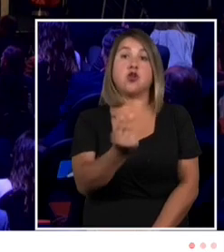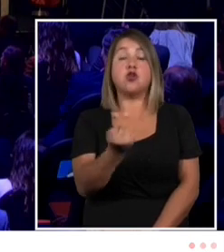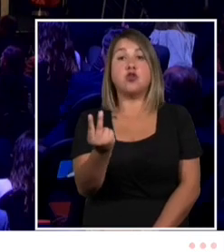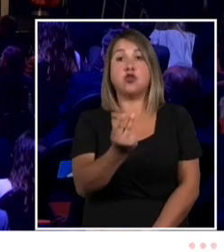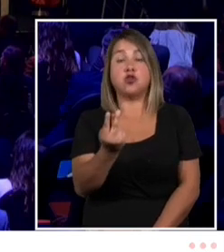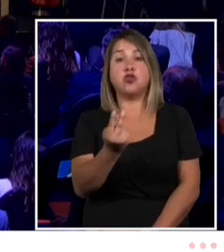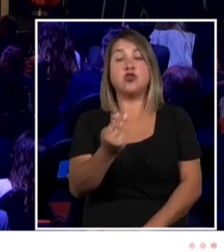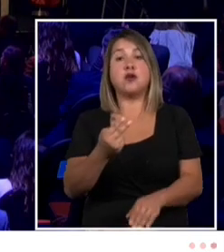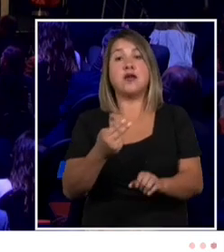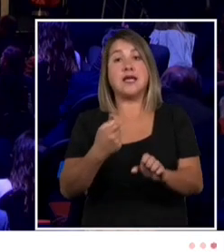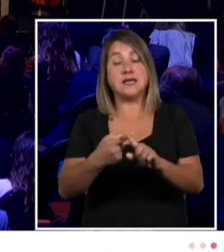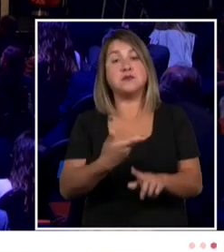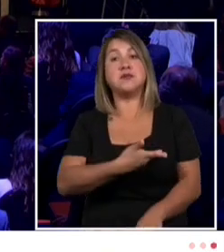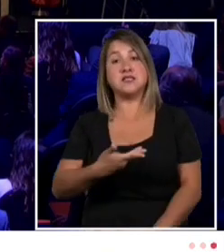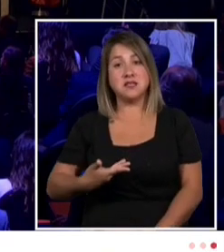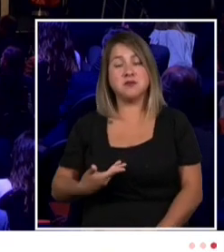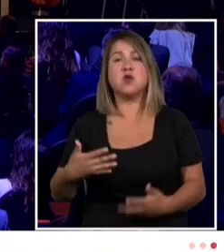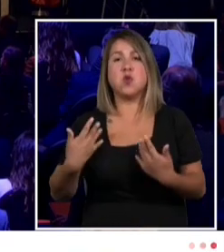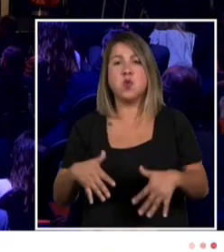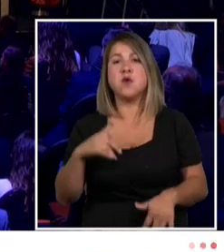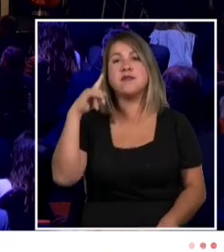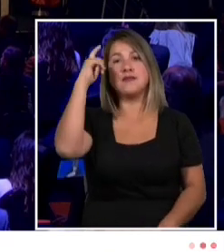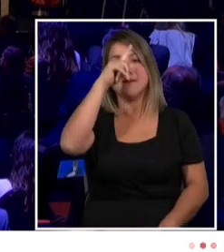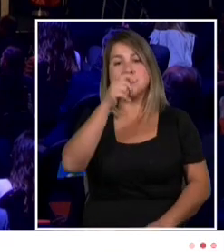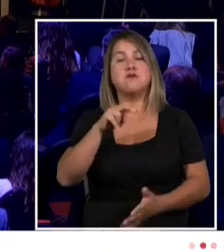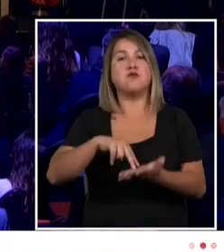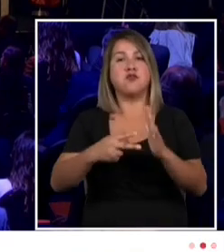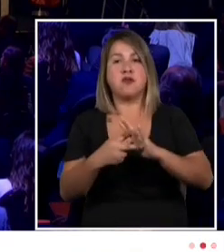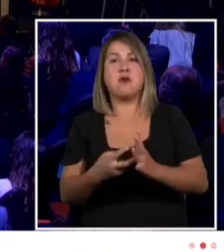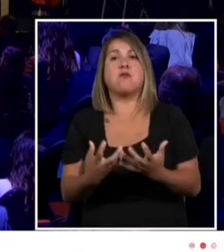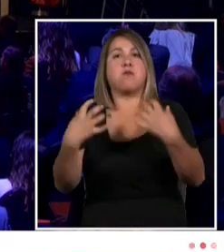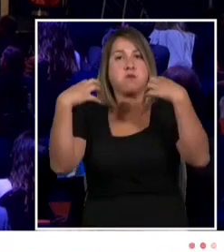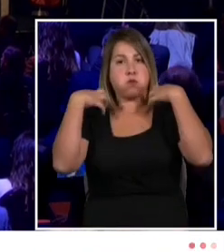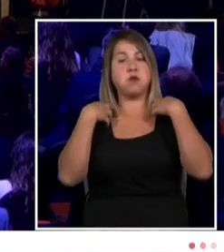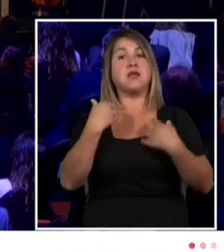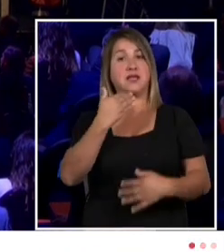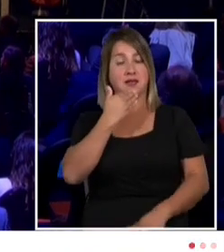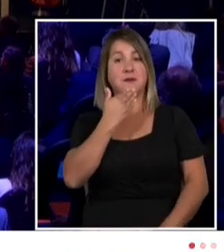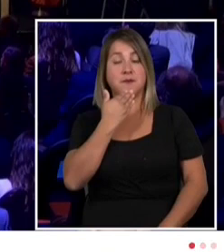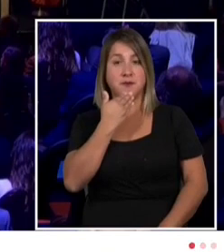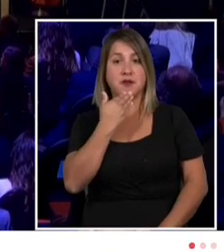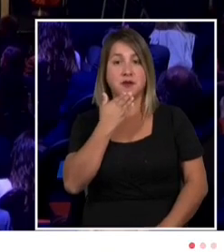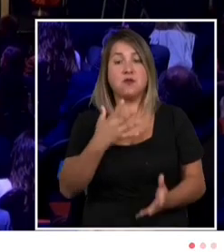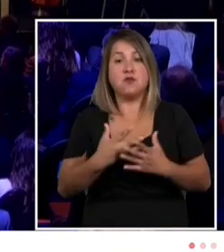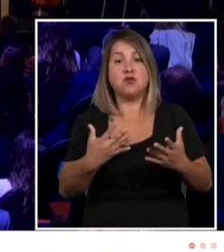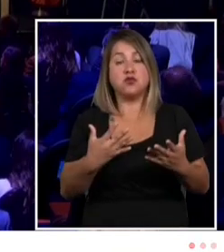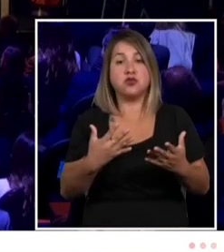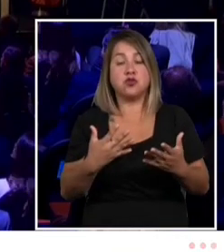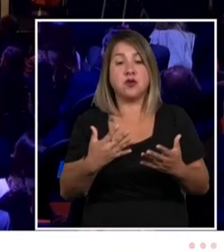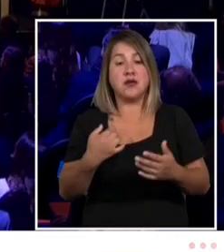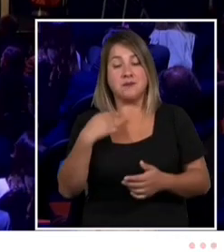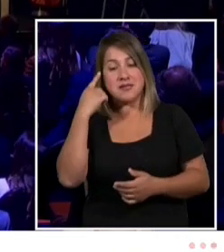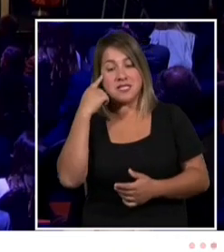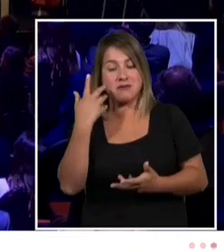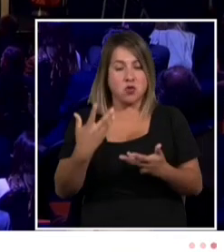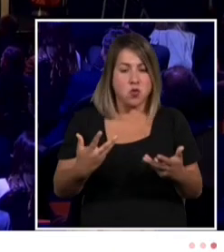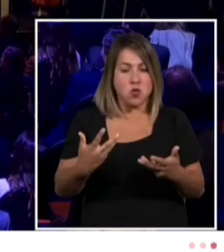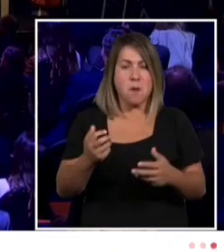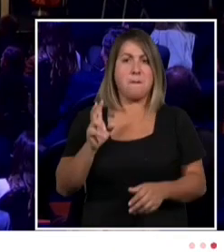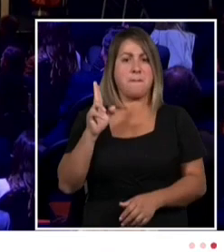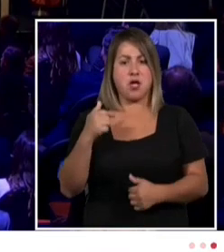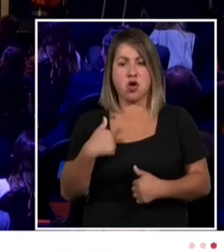mandatos tuvieron que enfrentar tremendas y difíciles dificultades. Tremendas y que en su momento parecían quizás